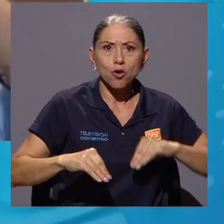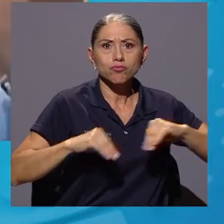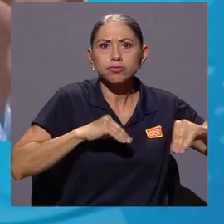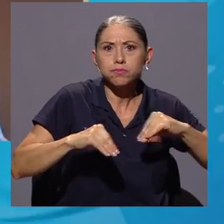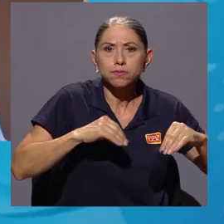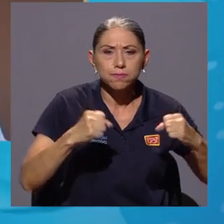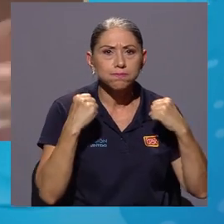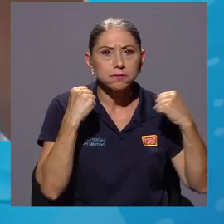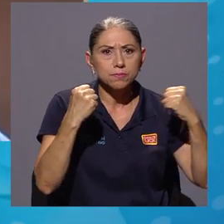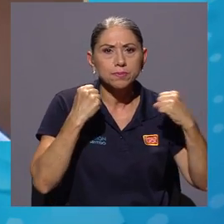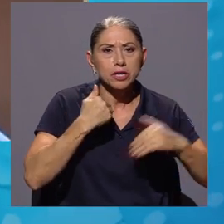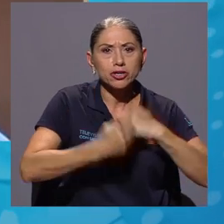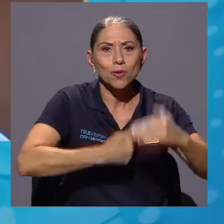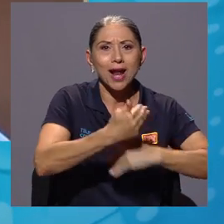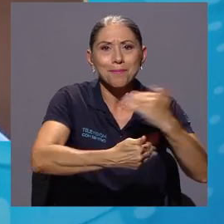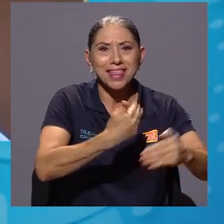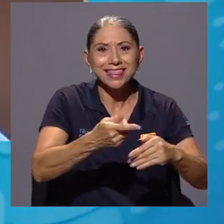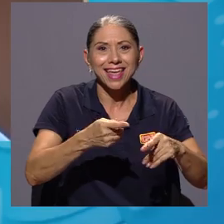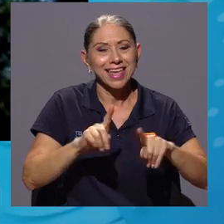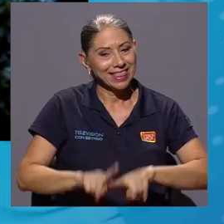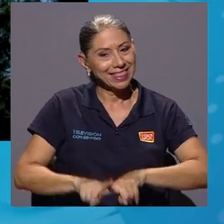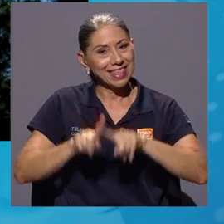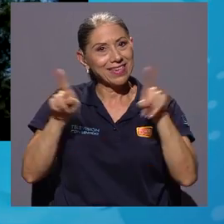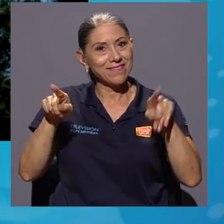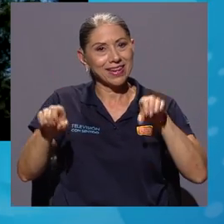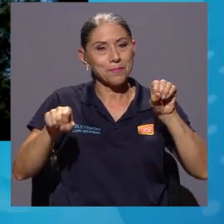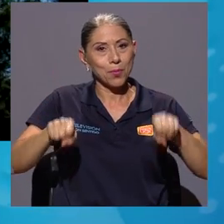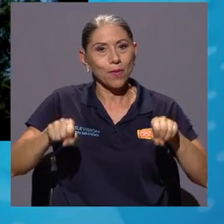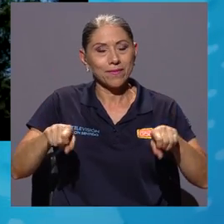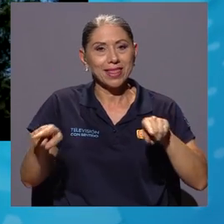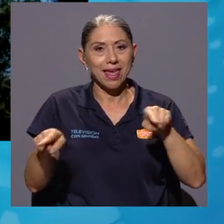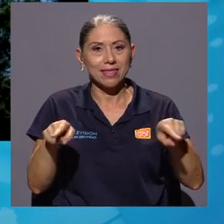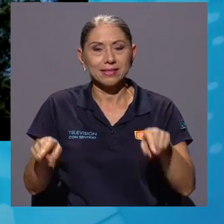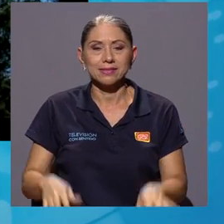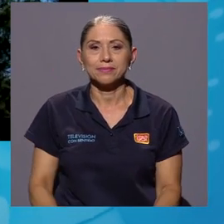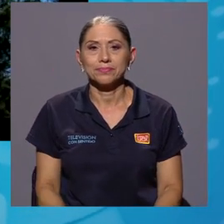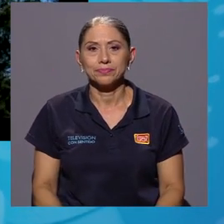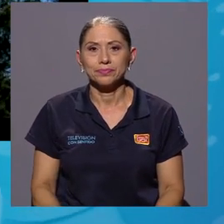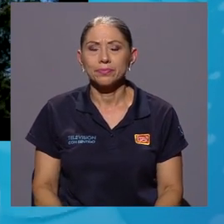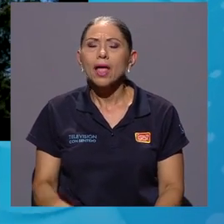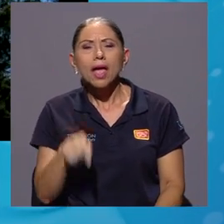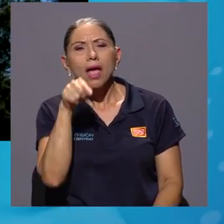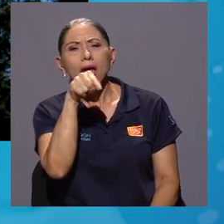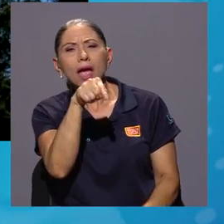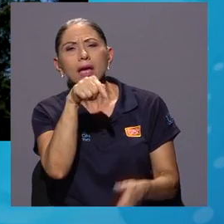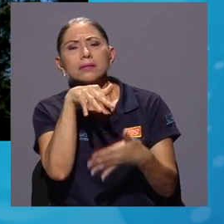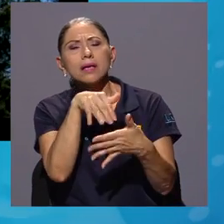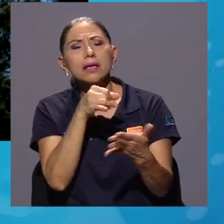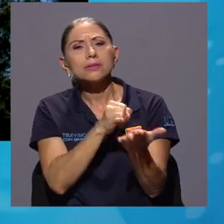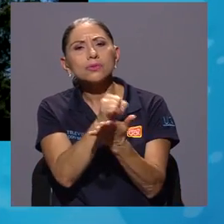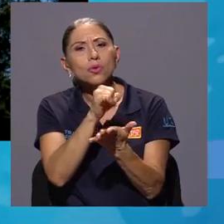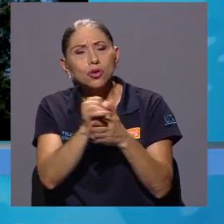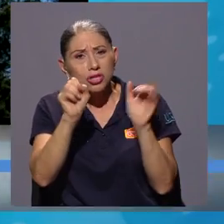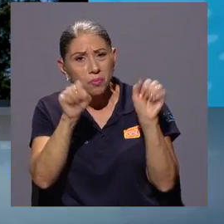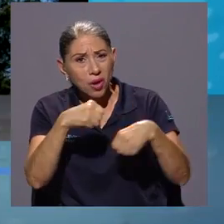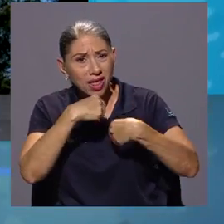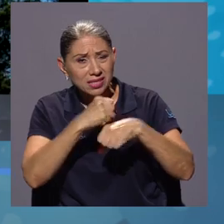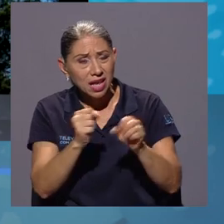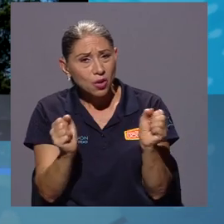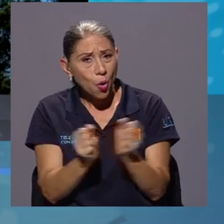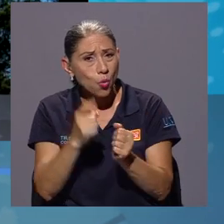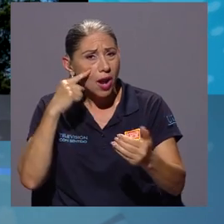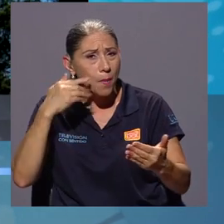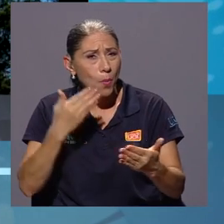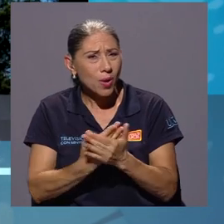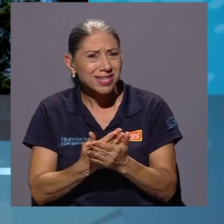regularmente. Salis Fernando, este estudio se pudo hacer con una muestra